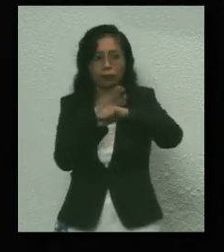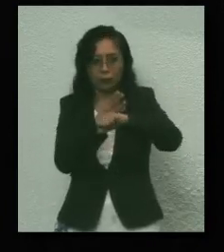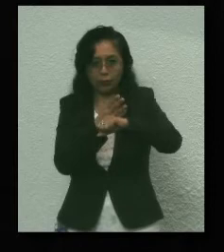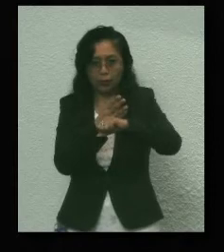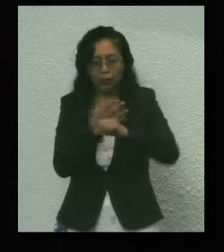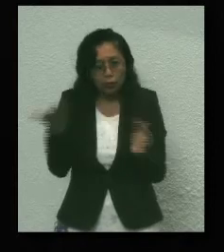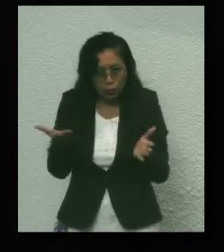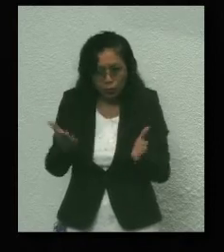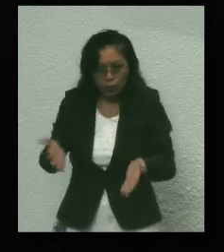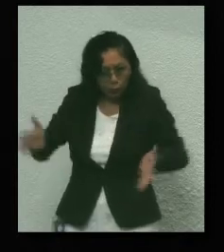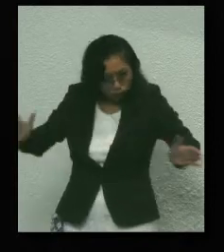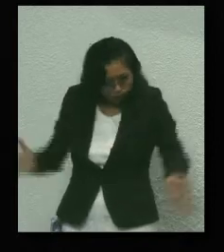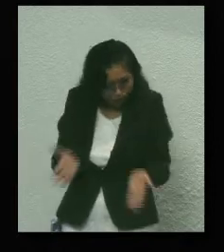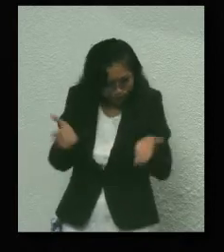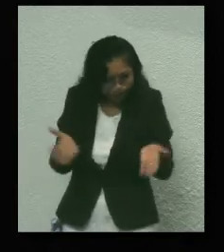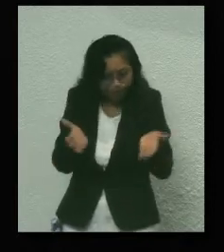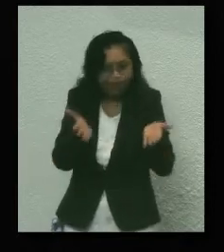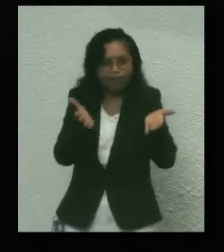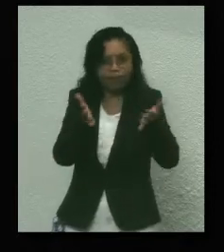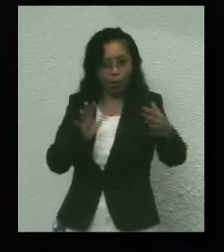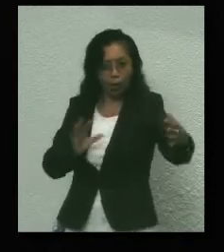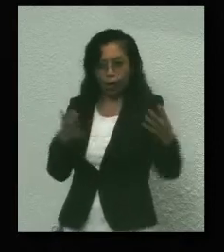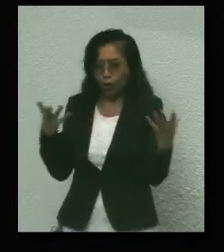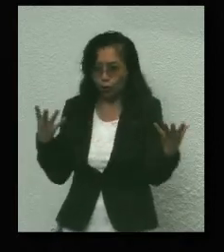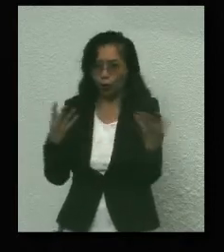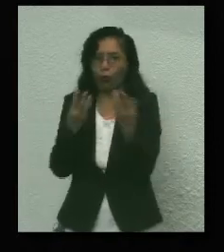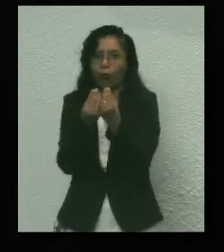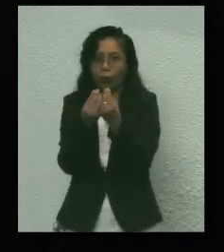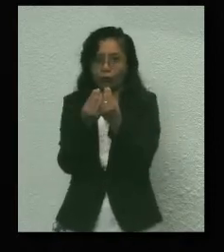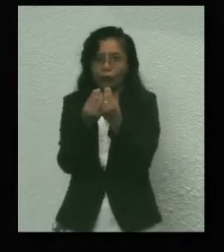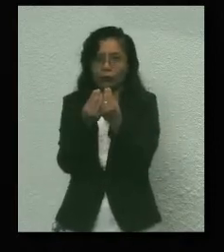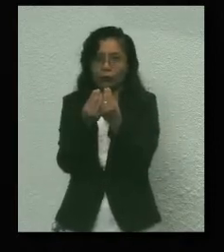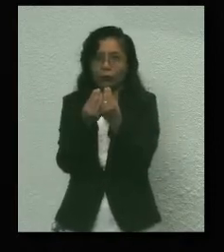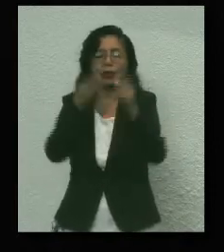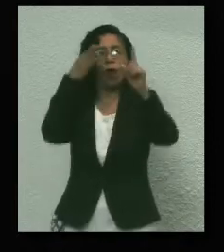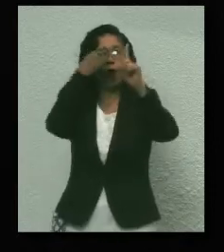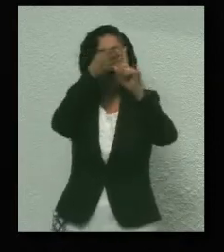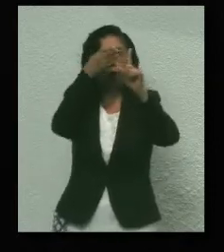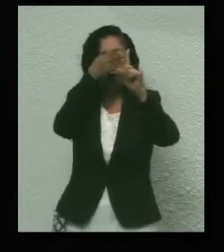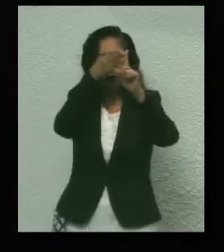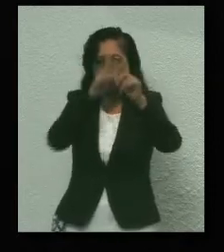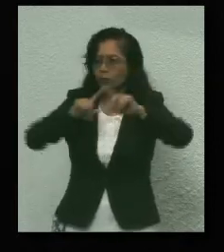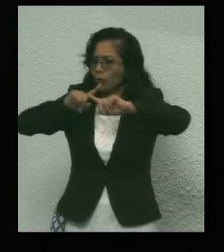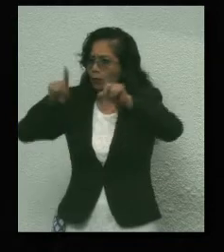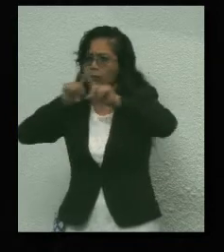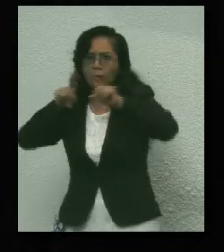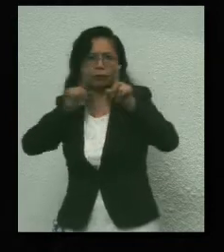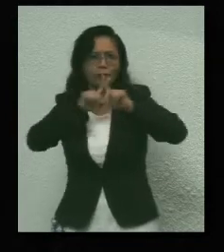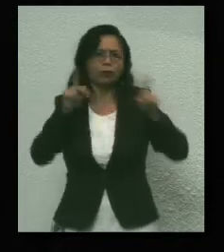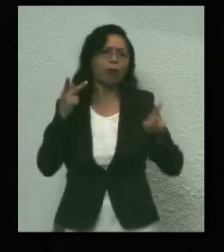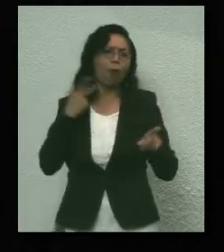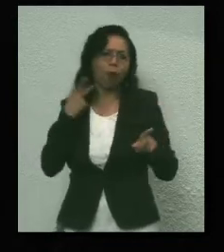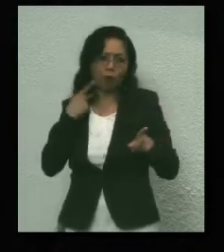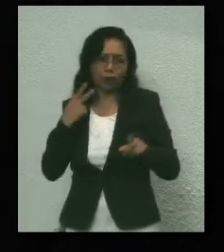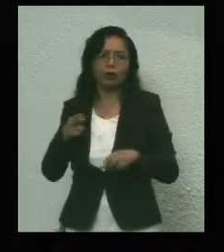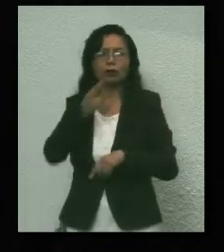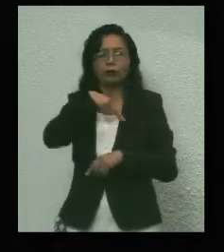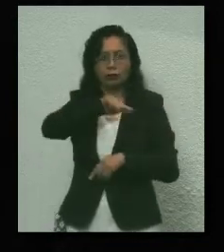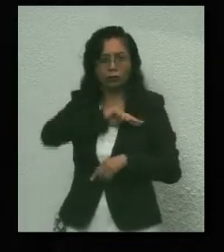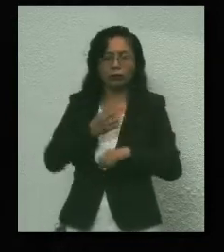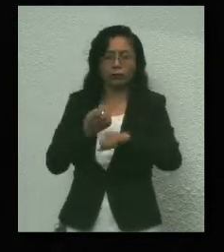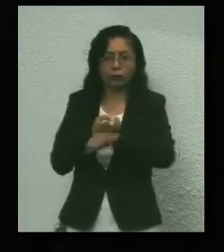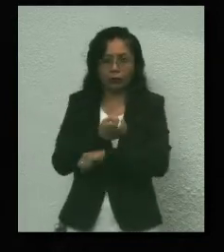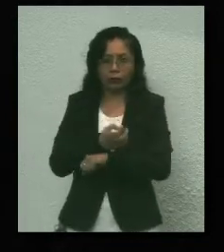contribuir y encontrar de manera conjunta las mejores prácticas y políticas públicas para nuestro Estado. Quienes